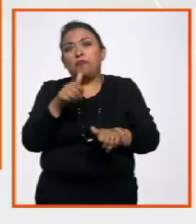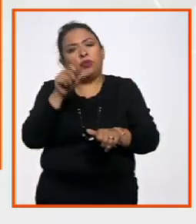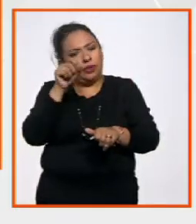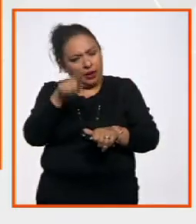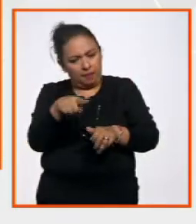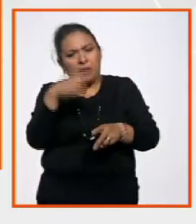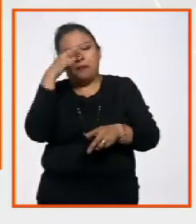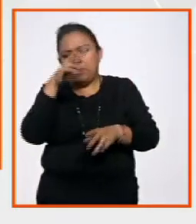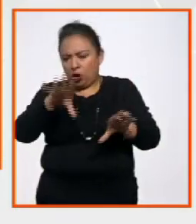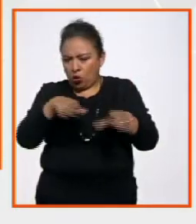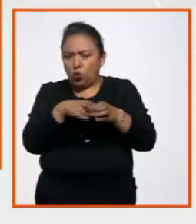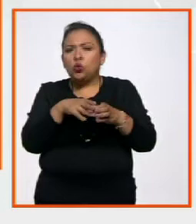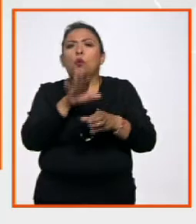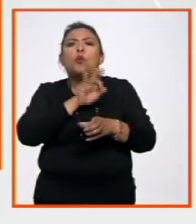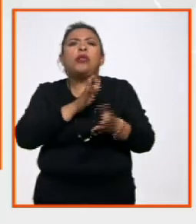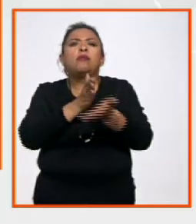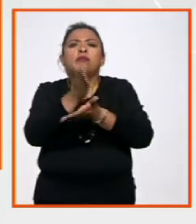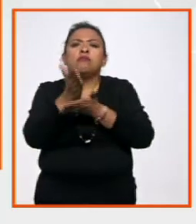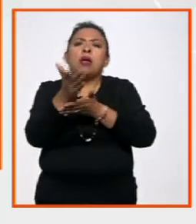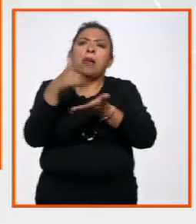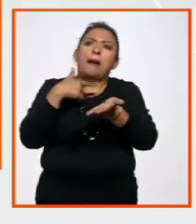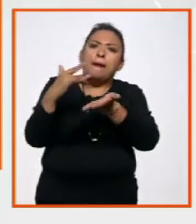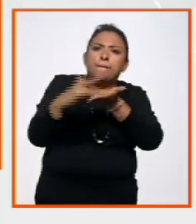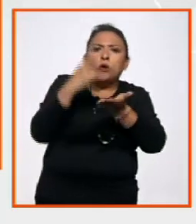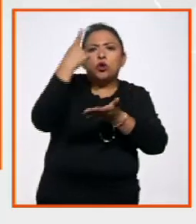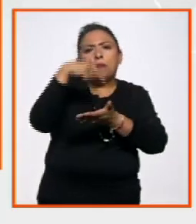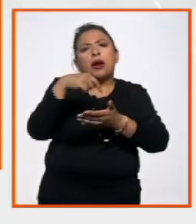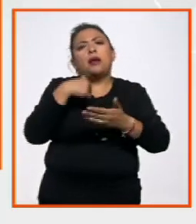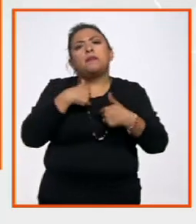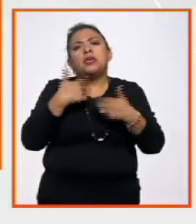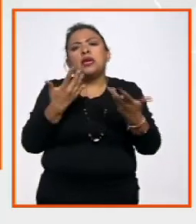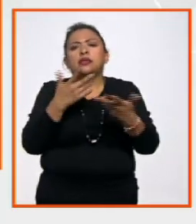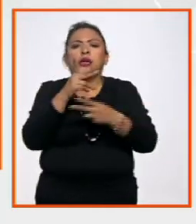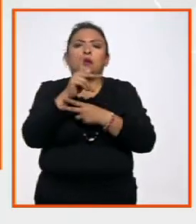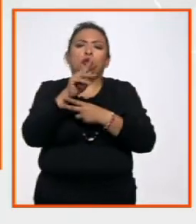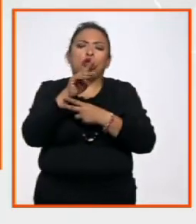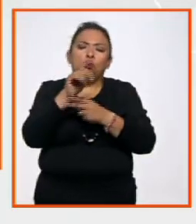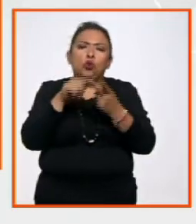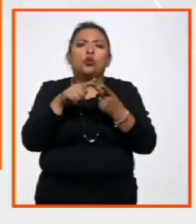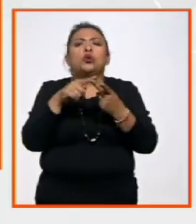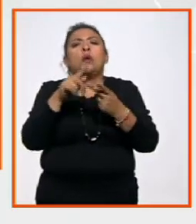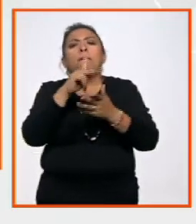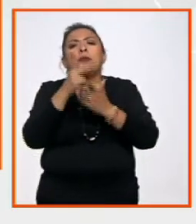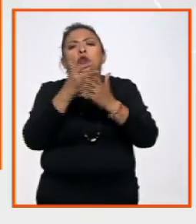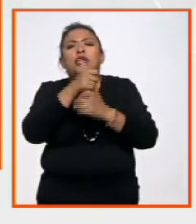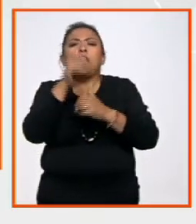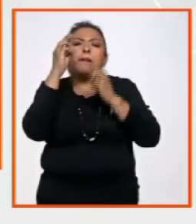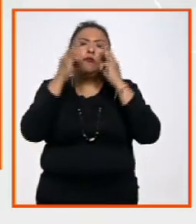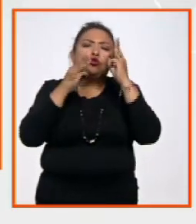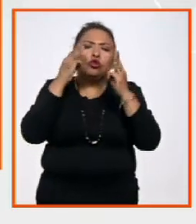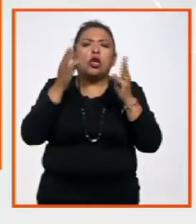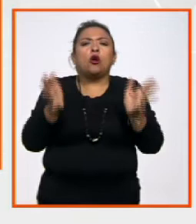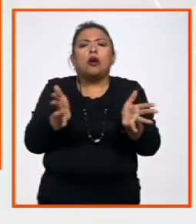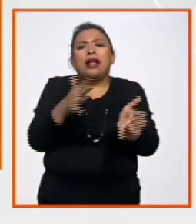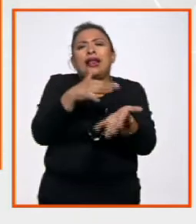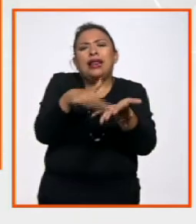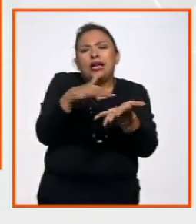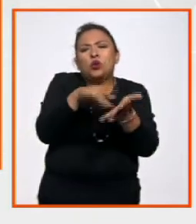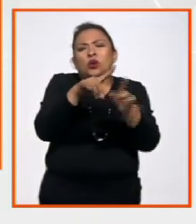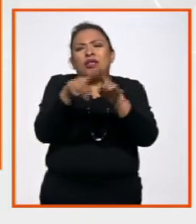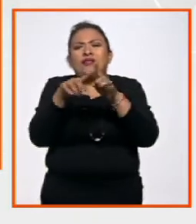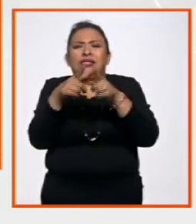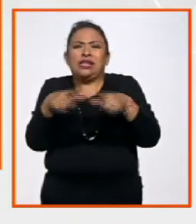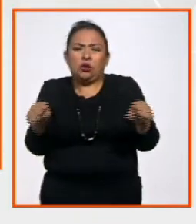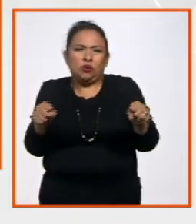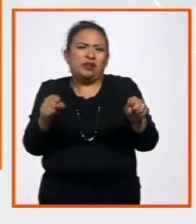incluyendo por supuesto México, pueden acceder a estos recursos para sus producciones, para proyectos vinculados a los boceos, al fomento a la lectura, de la diversidad